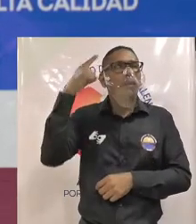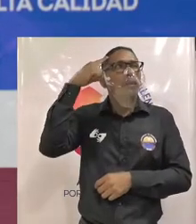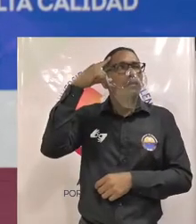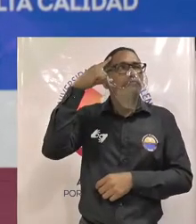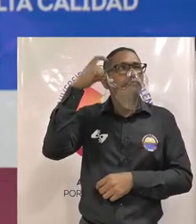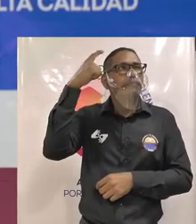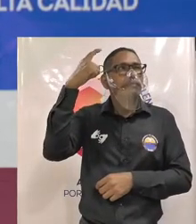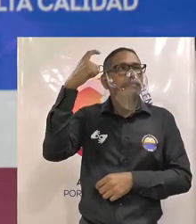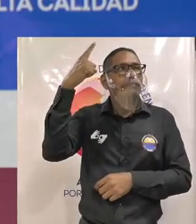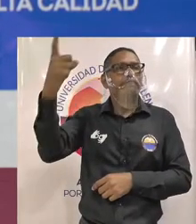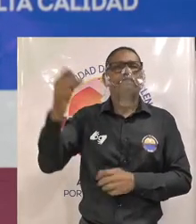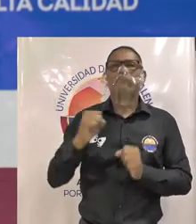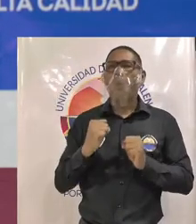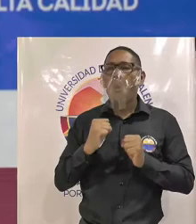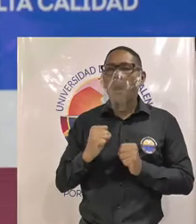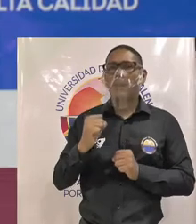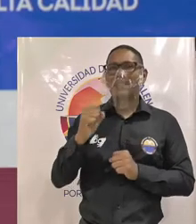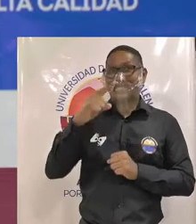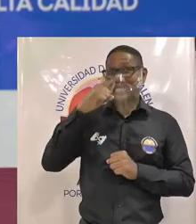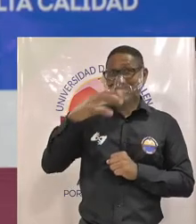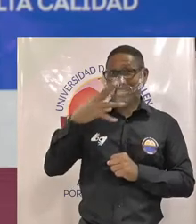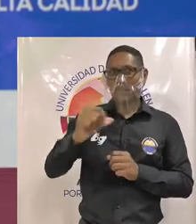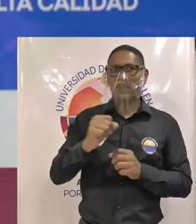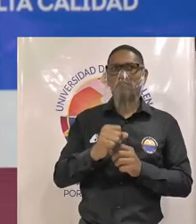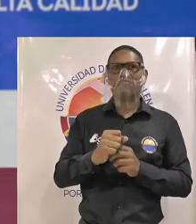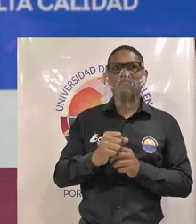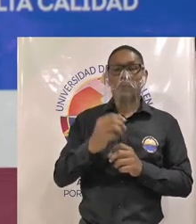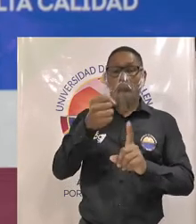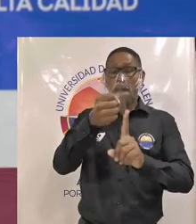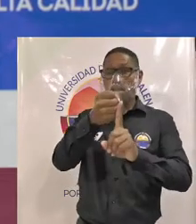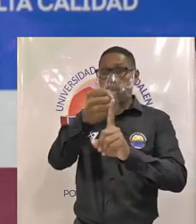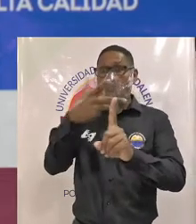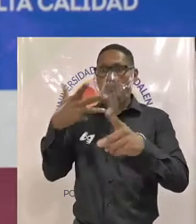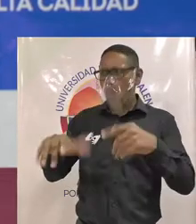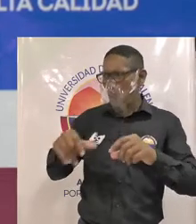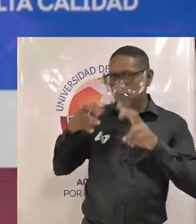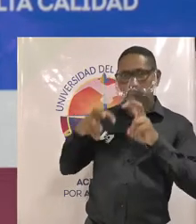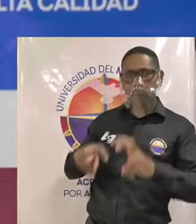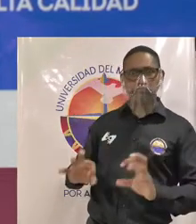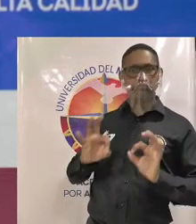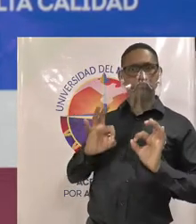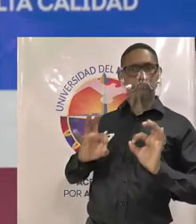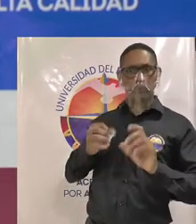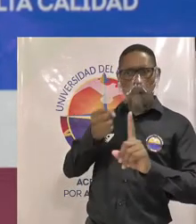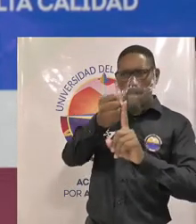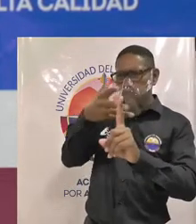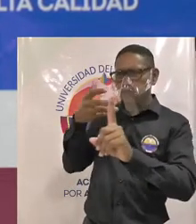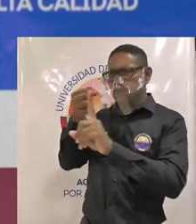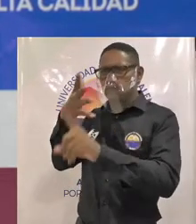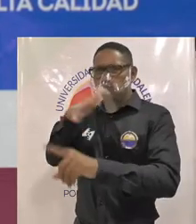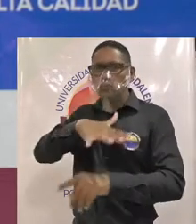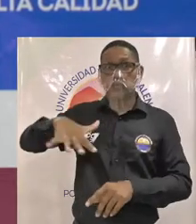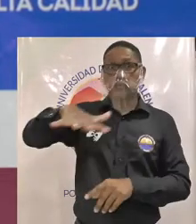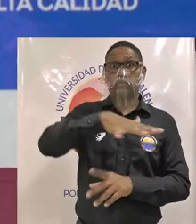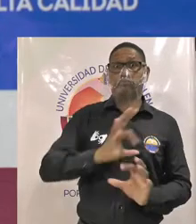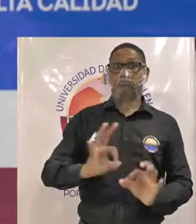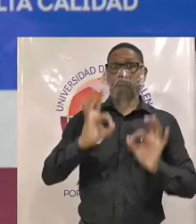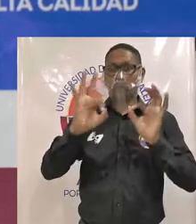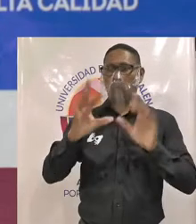que Santa Marta por ejemplo como al recibir ese impacto la investigación se convierta en una ciudad